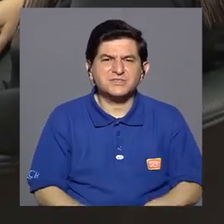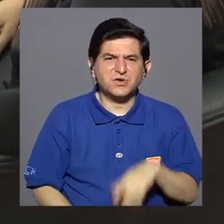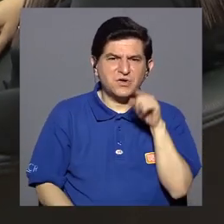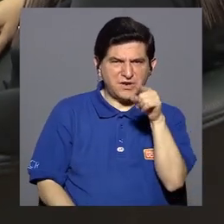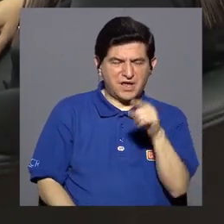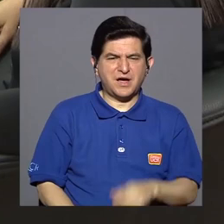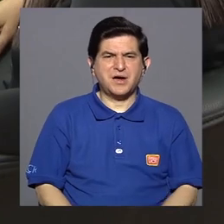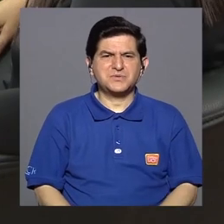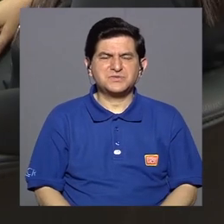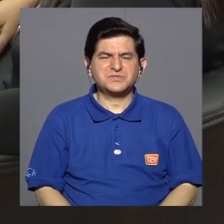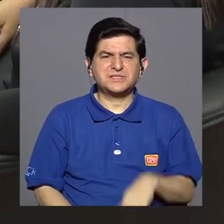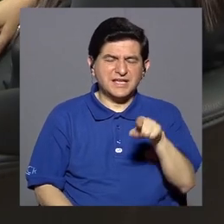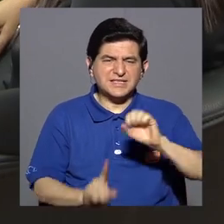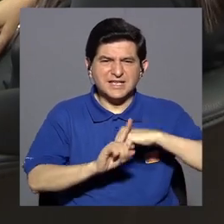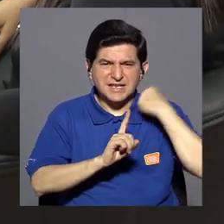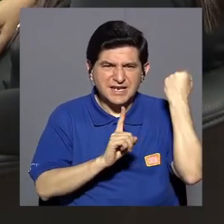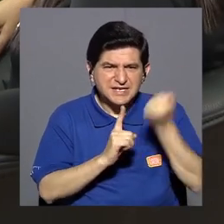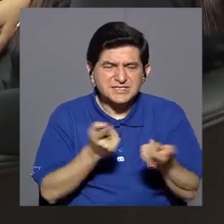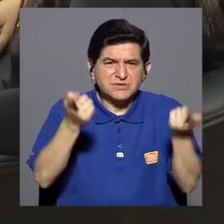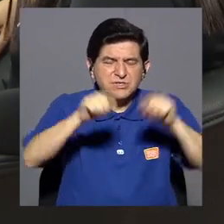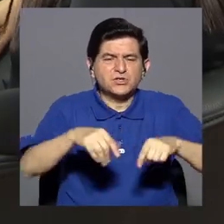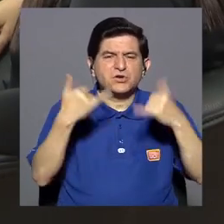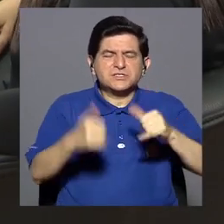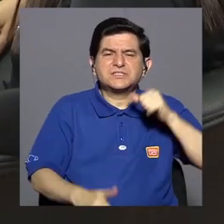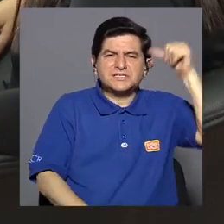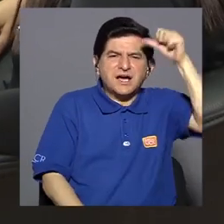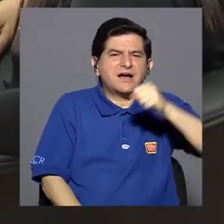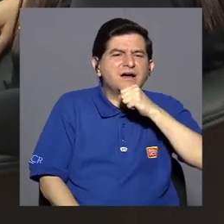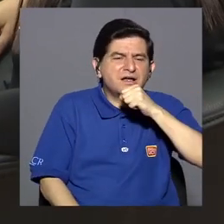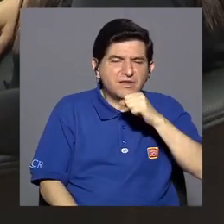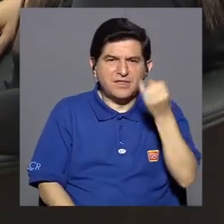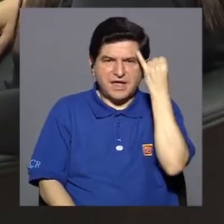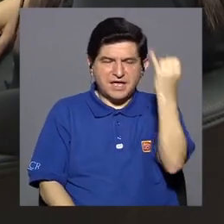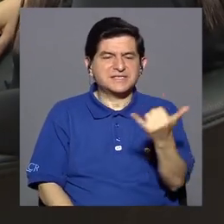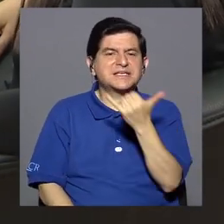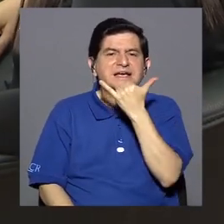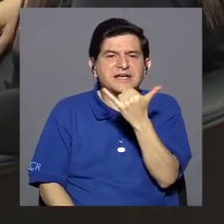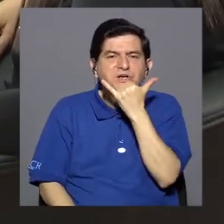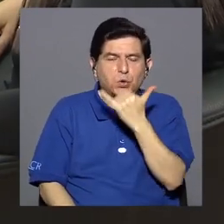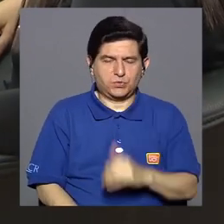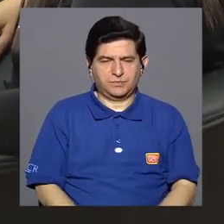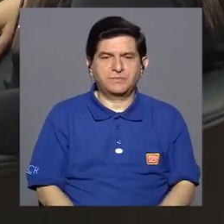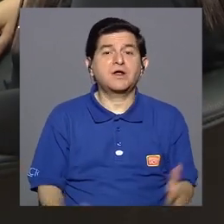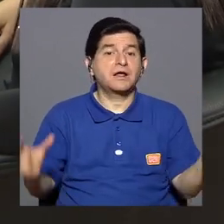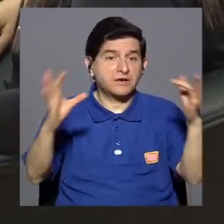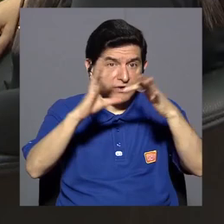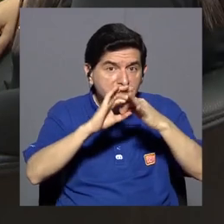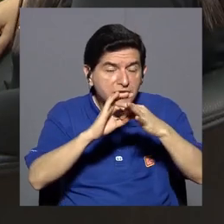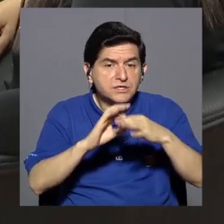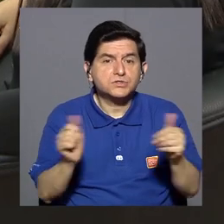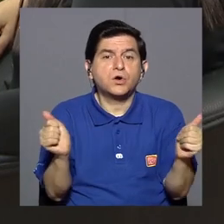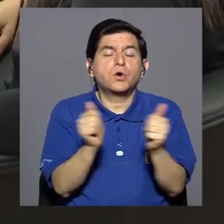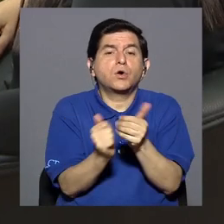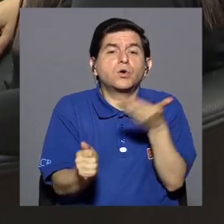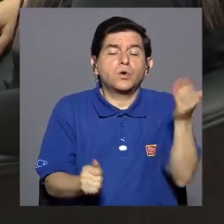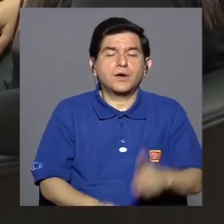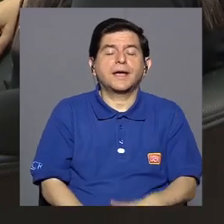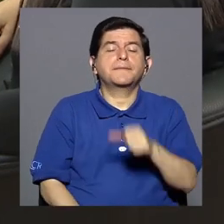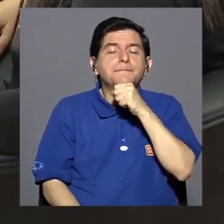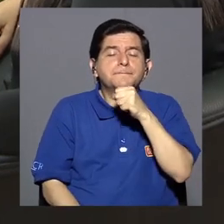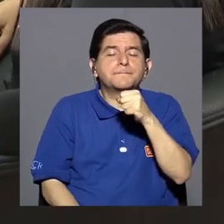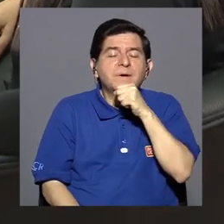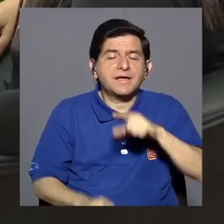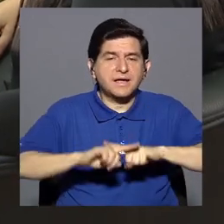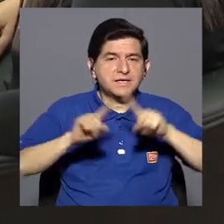a que usted se genera demencia porque es un anciano? Eso es un concepto erróneo. Está relacionado con